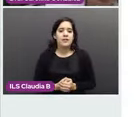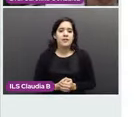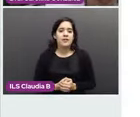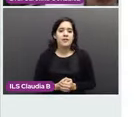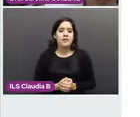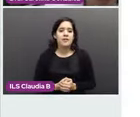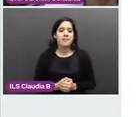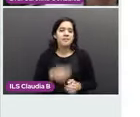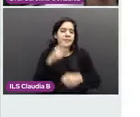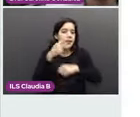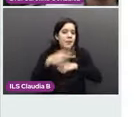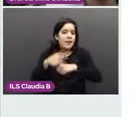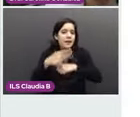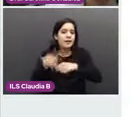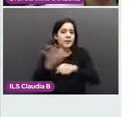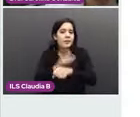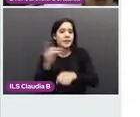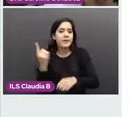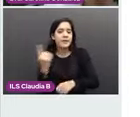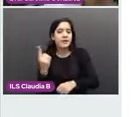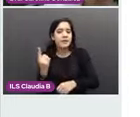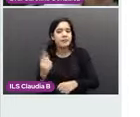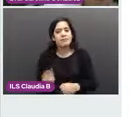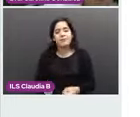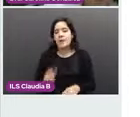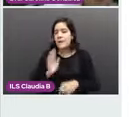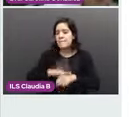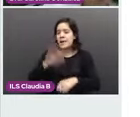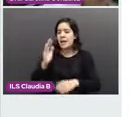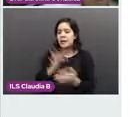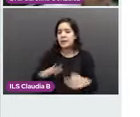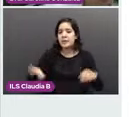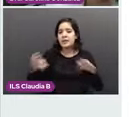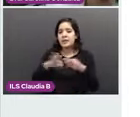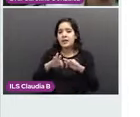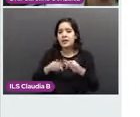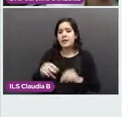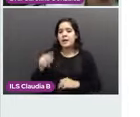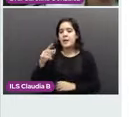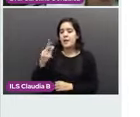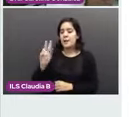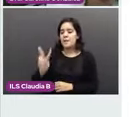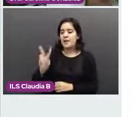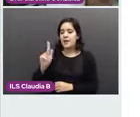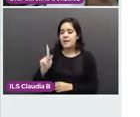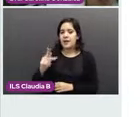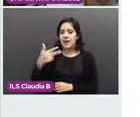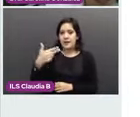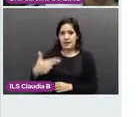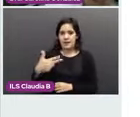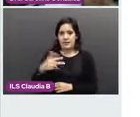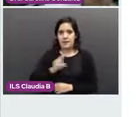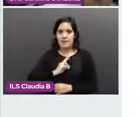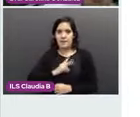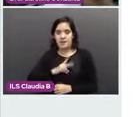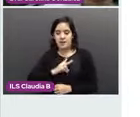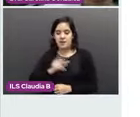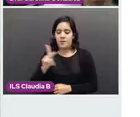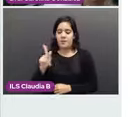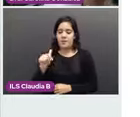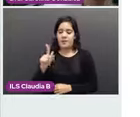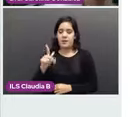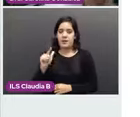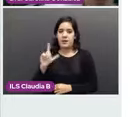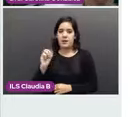Factores de riesgo. El principal factor de riesgo es el virus del papiloma humano. Si no hay virus, no hay cáncer. El virus del